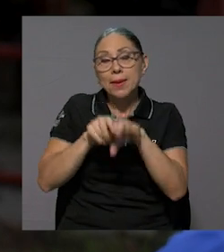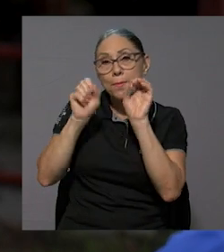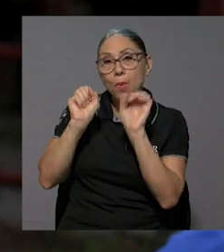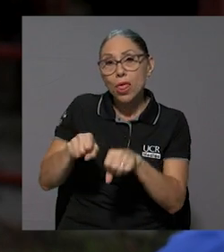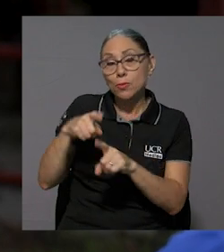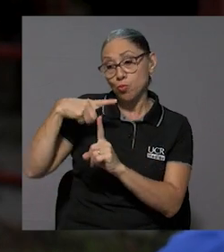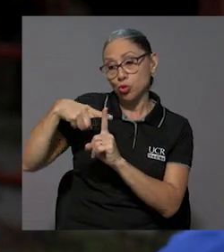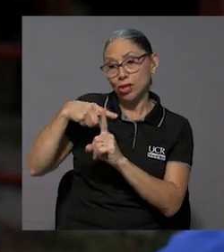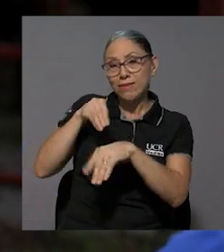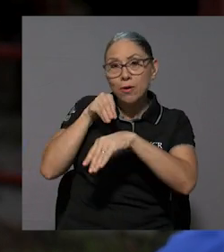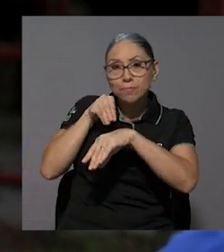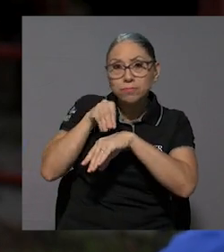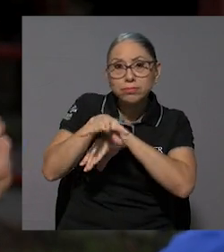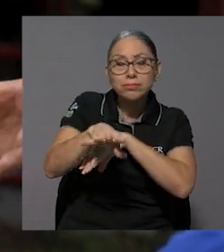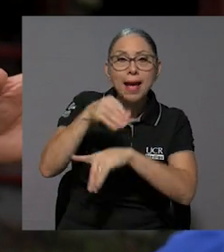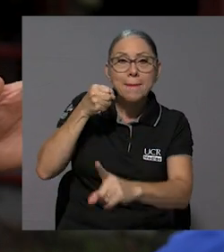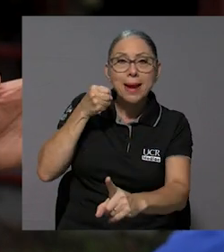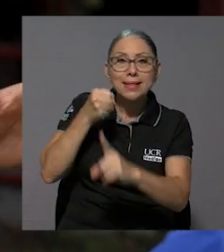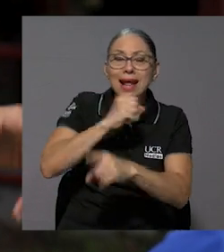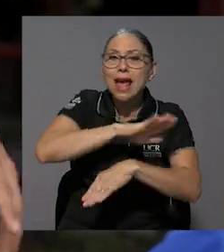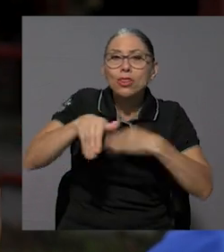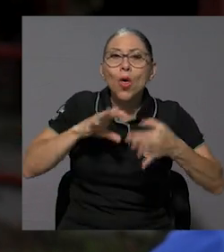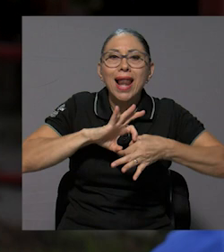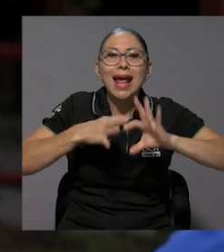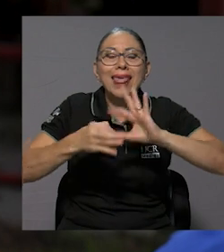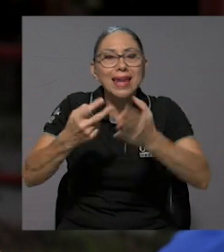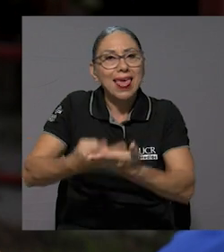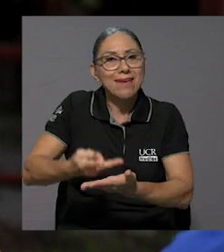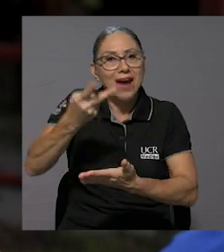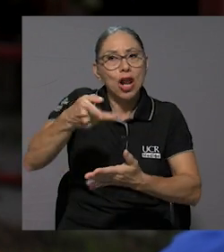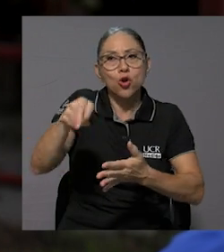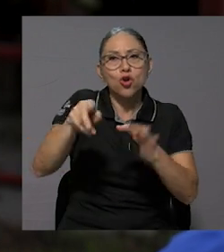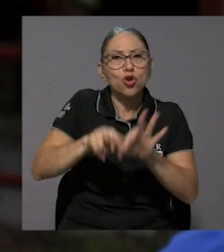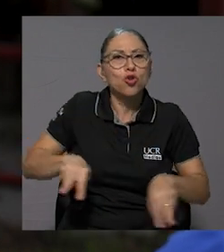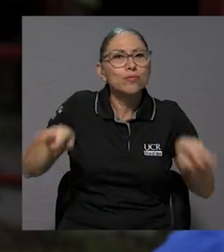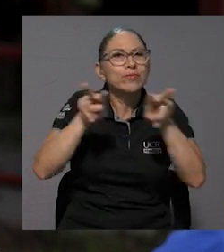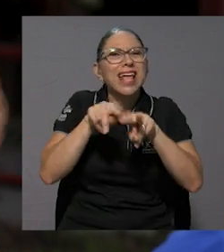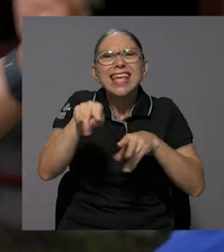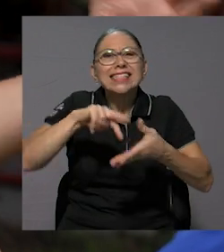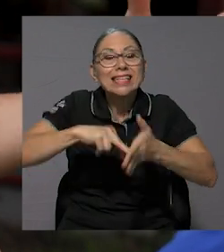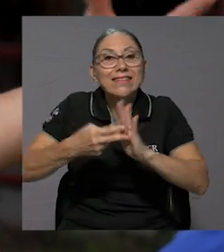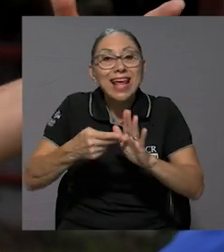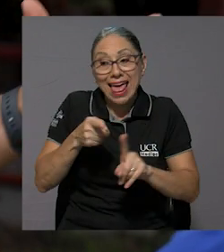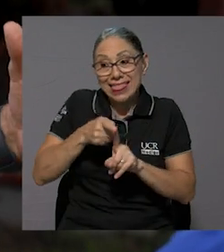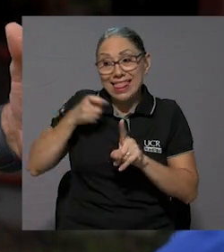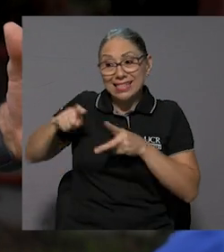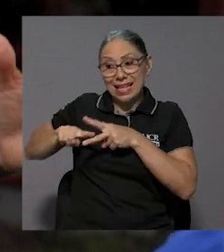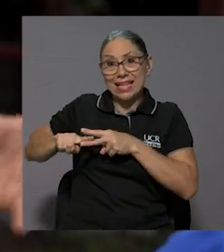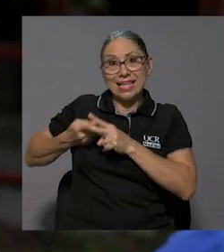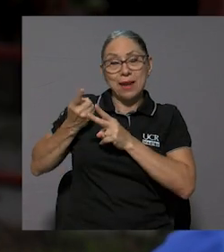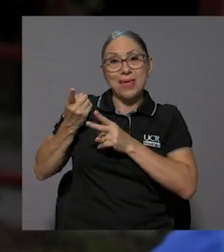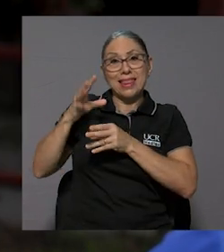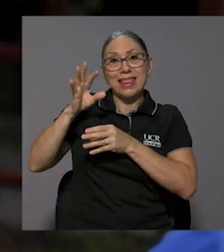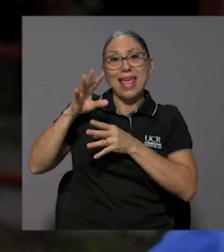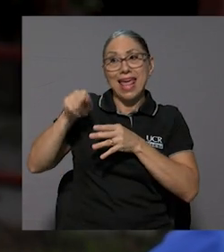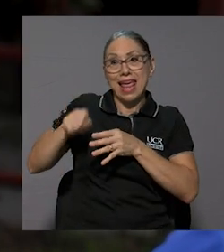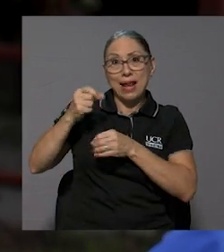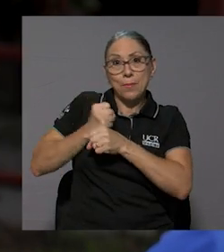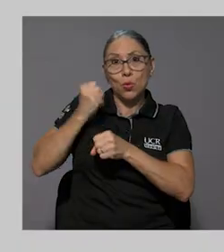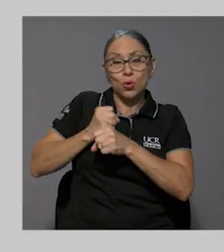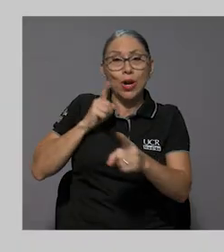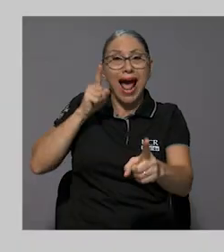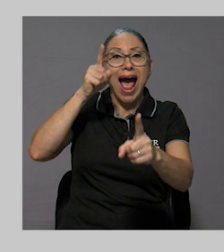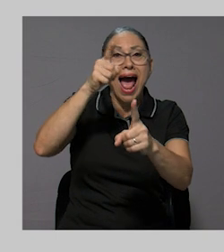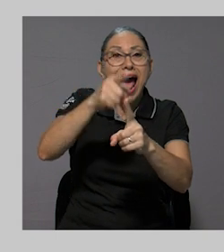impactar de forma positiva a toda la cadena de valor. Toda la cadena de valor me refiero incluso desde el productor inicialmente y el consumidor